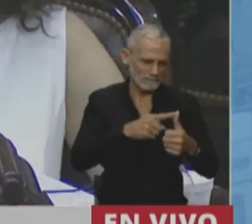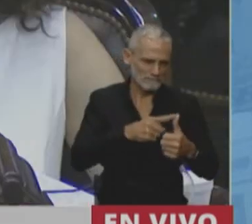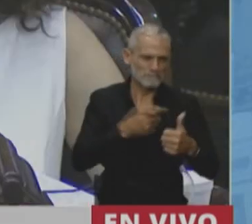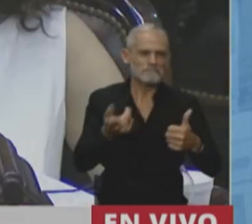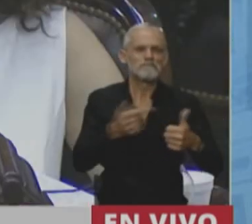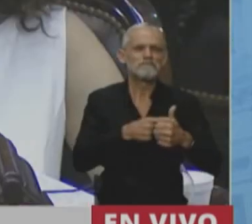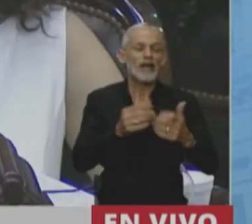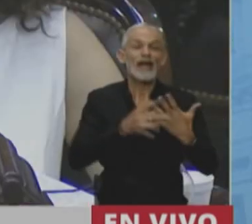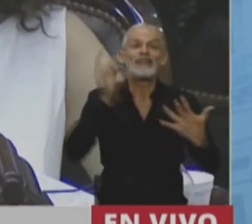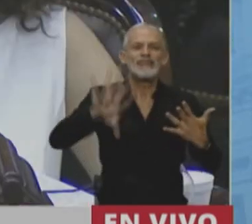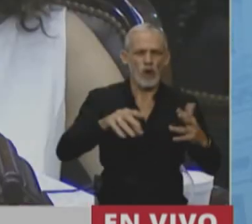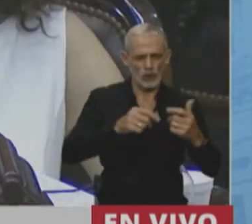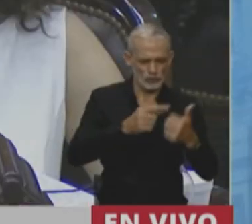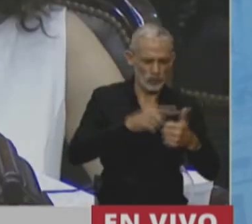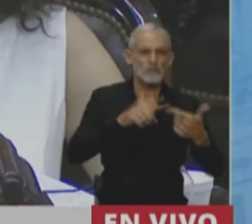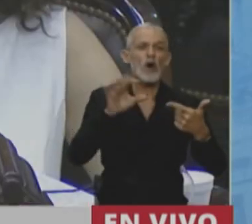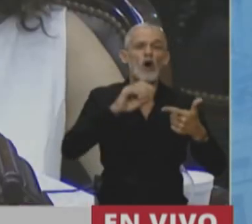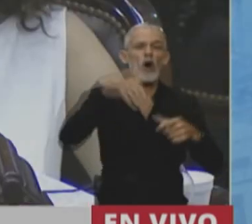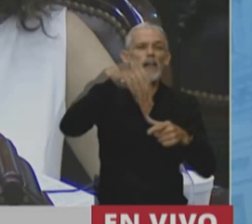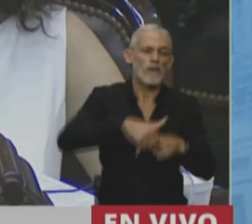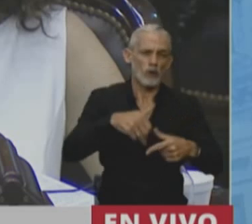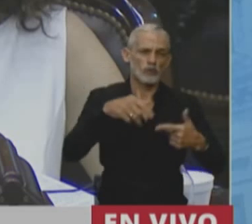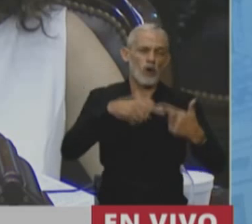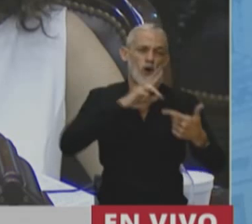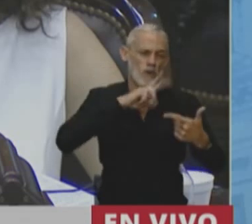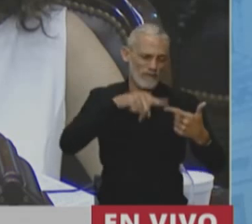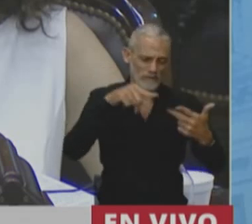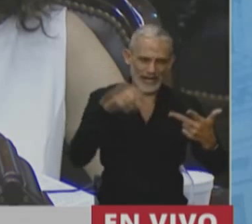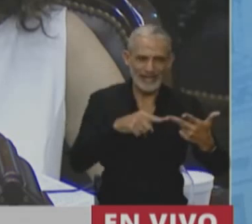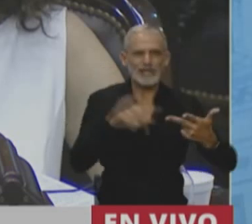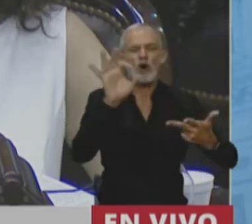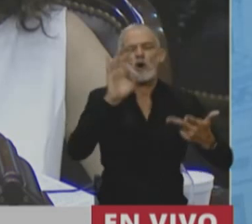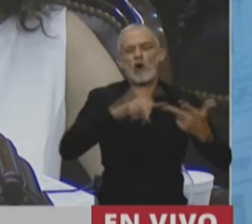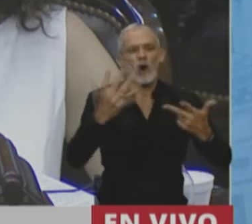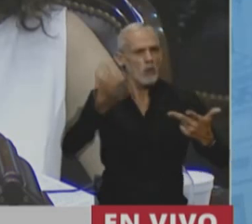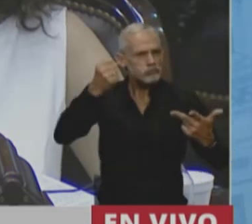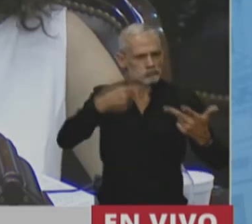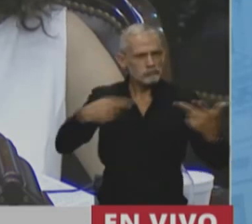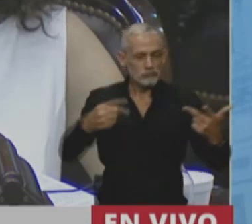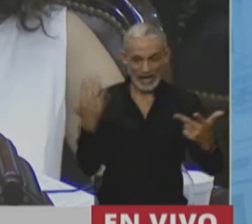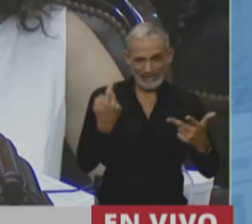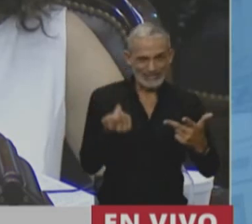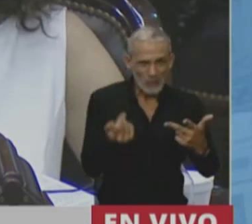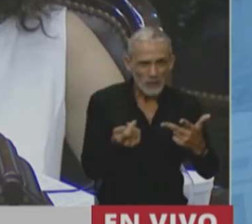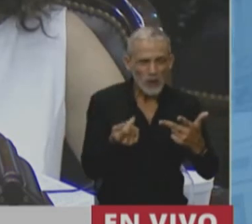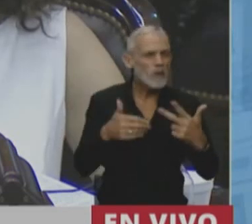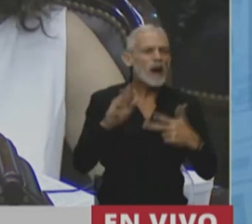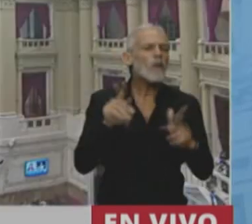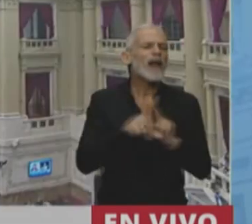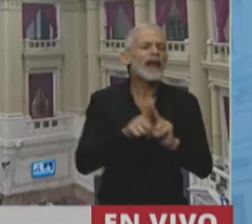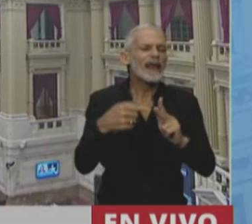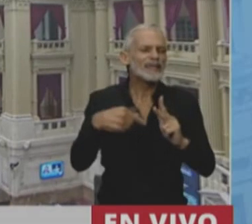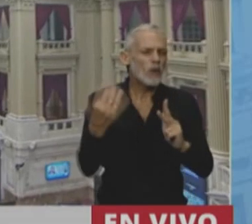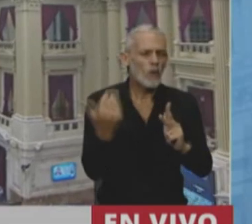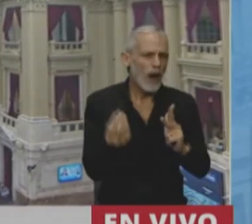divorcio vincular o el voto femenino, o mucho más reciente, mucho